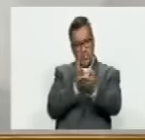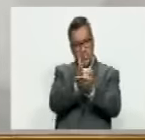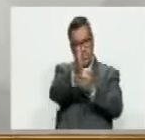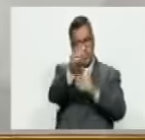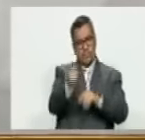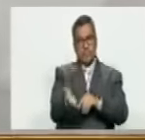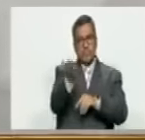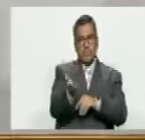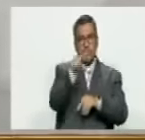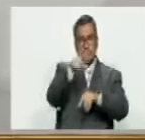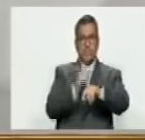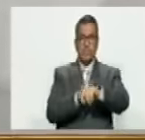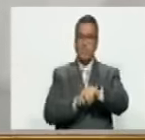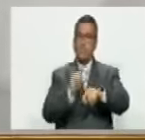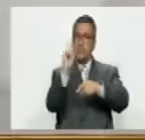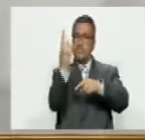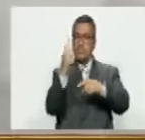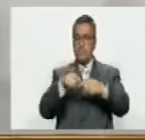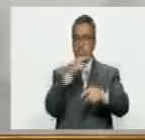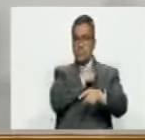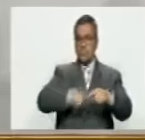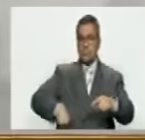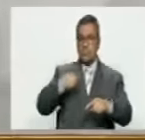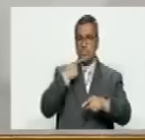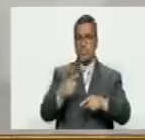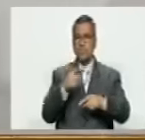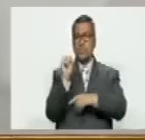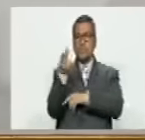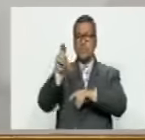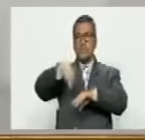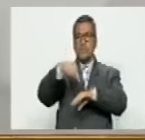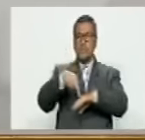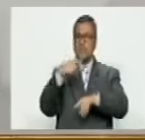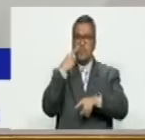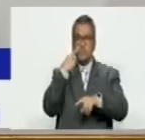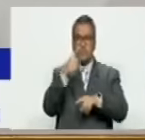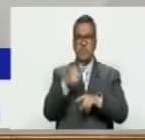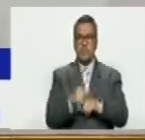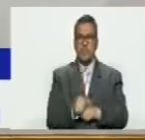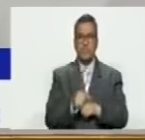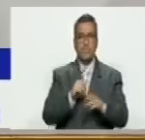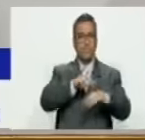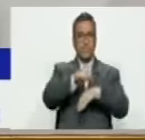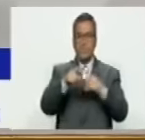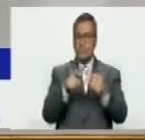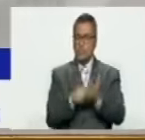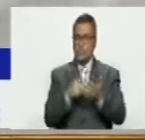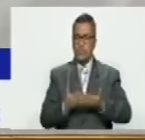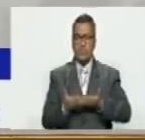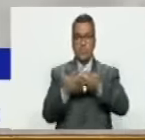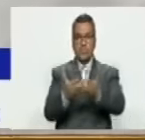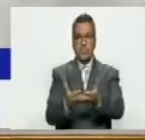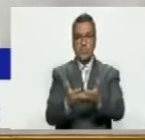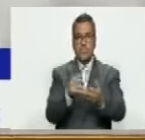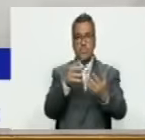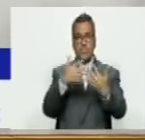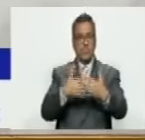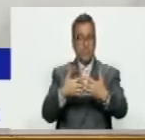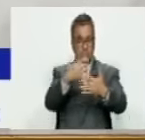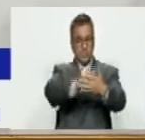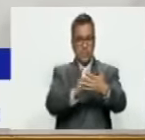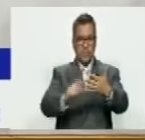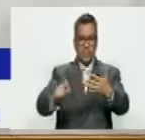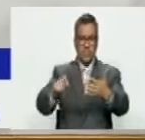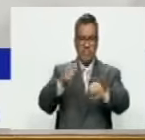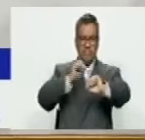este momento. Lo primero, el presidente nos ha pedido, y esta Asamblea Nacional se ha puesto en total disposición de lo que es la agenda contra el